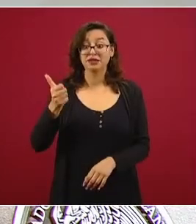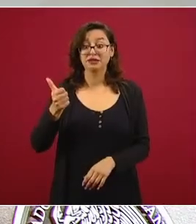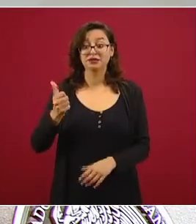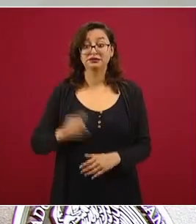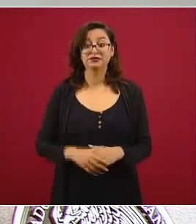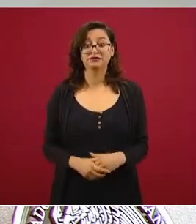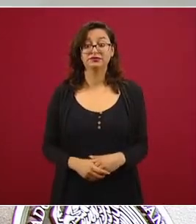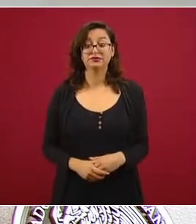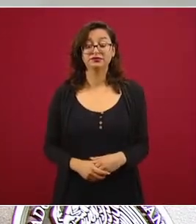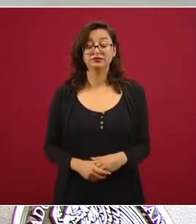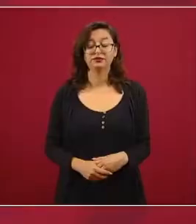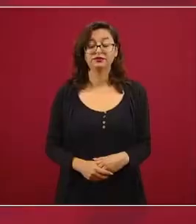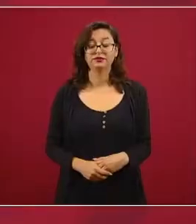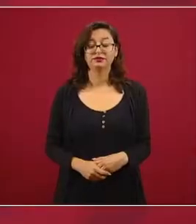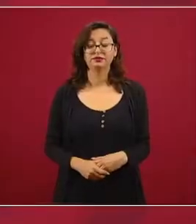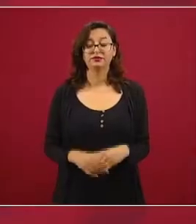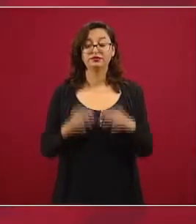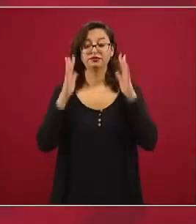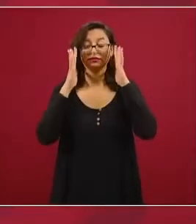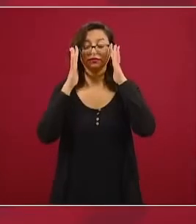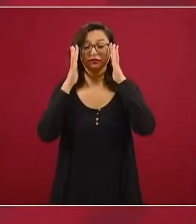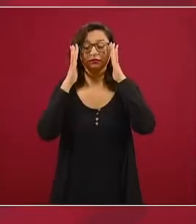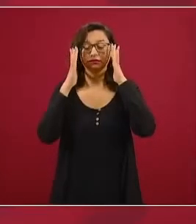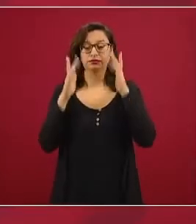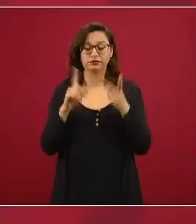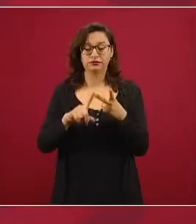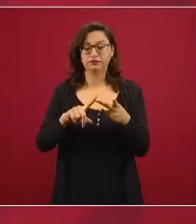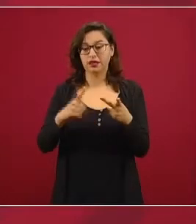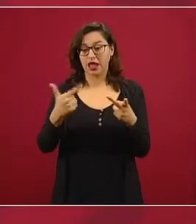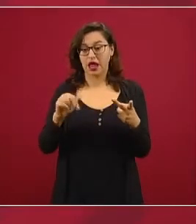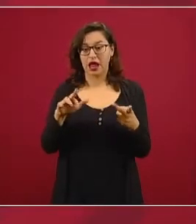Lo de García Luna,